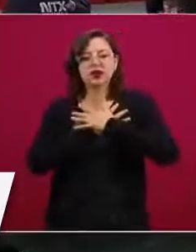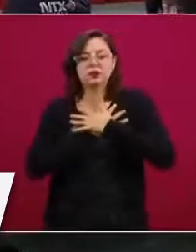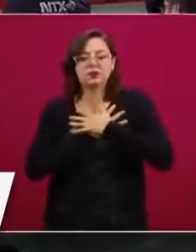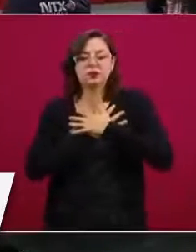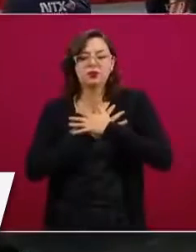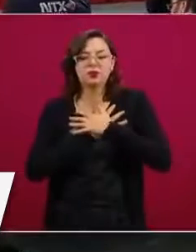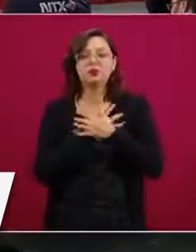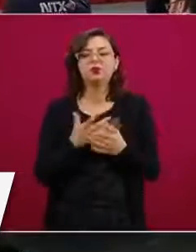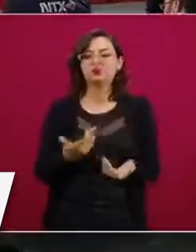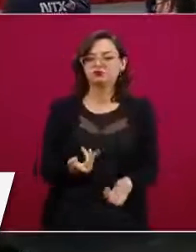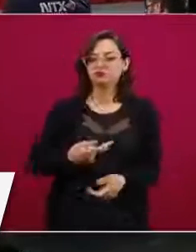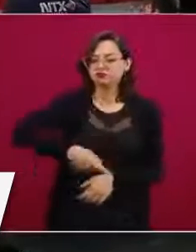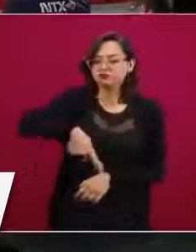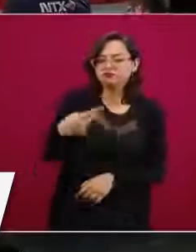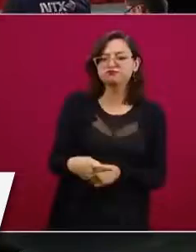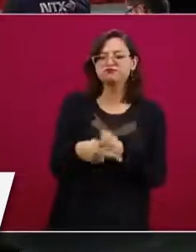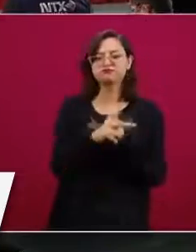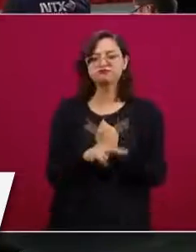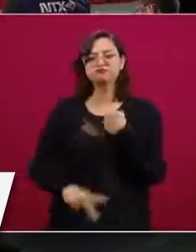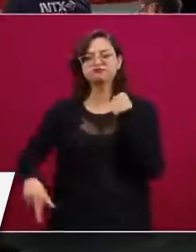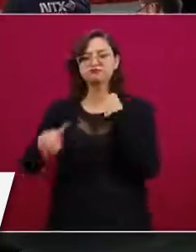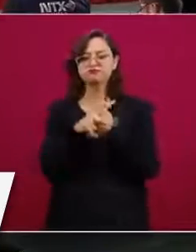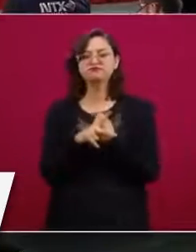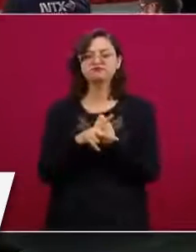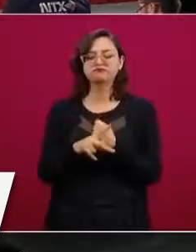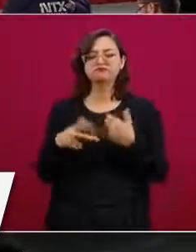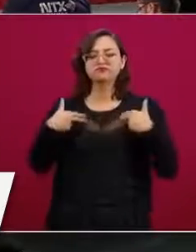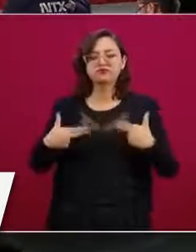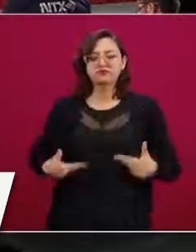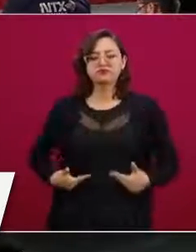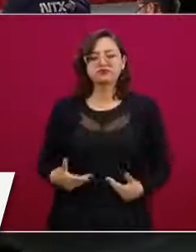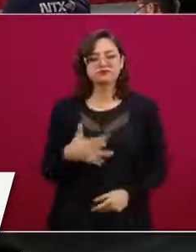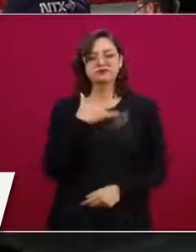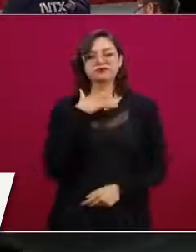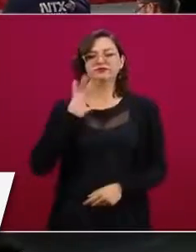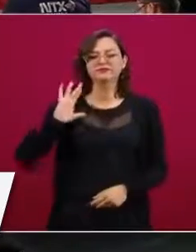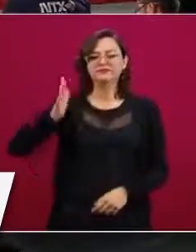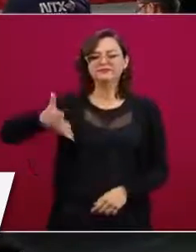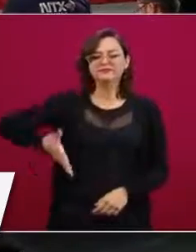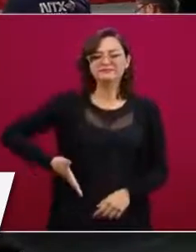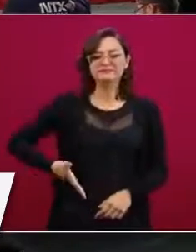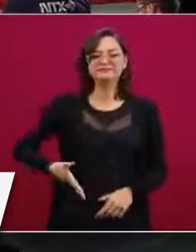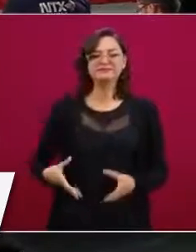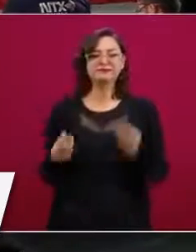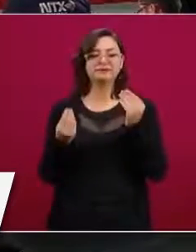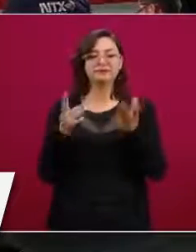juntos de nuestro país un orgullo de la humanidad. Muchas gracias.